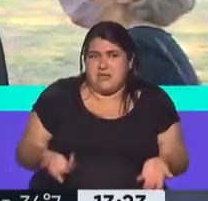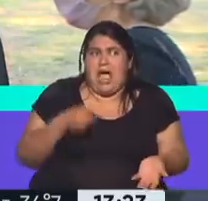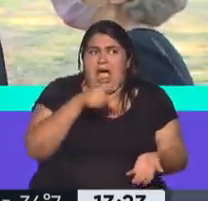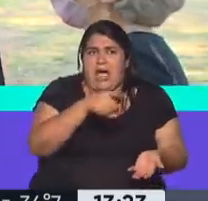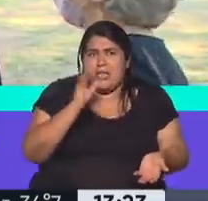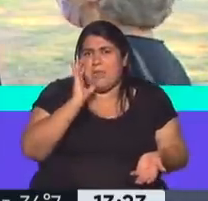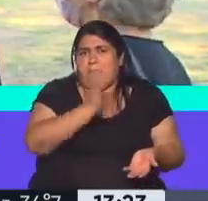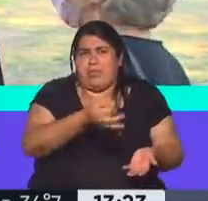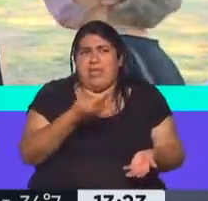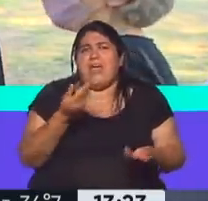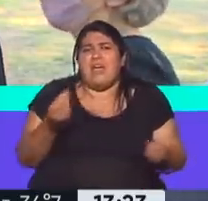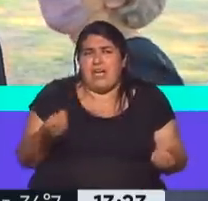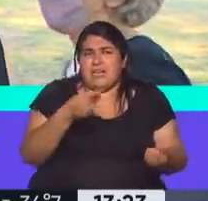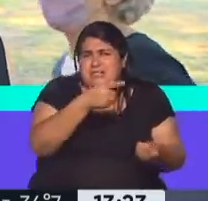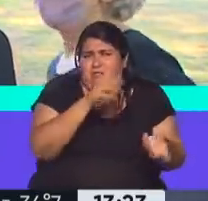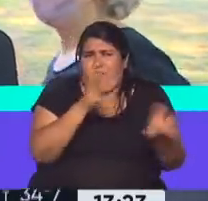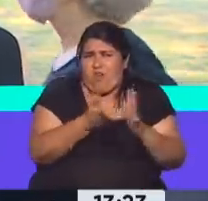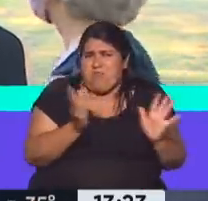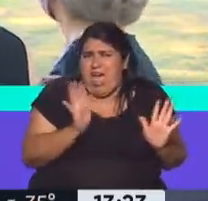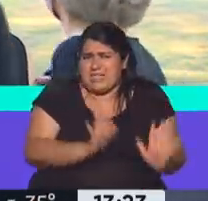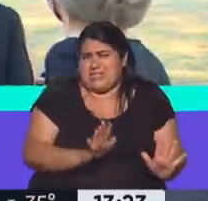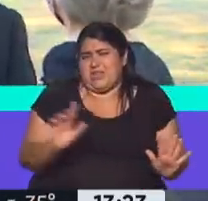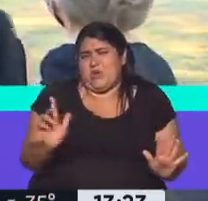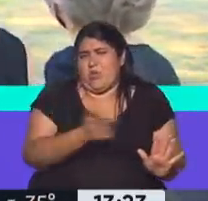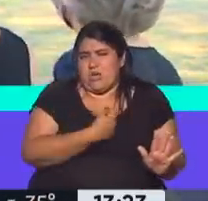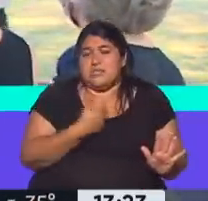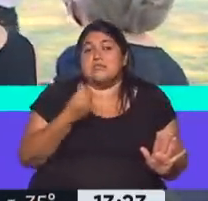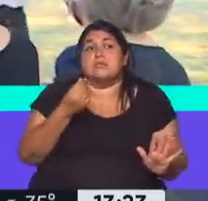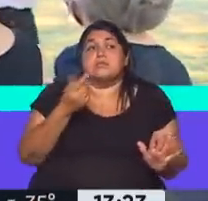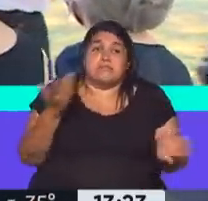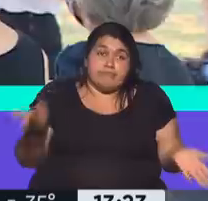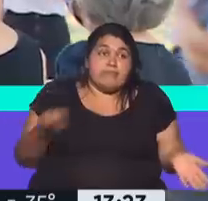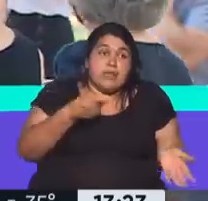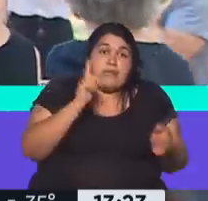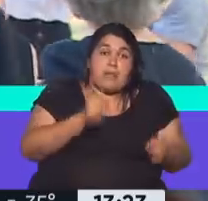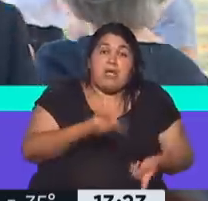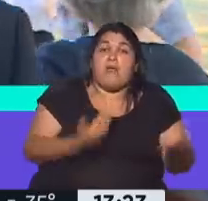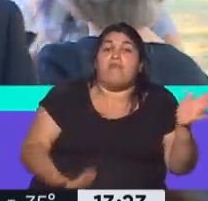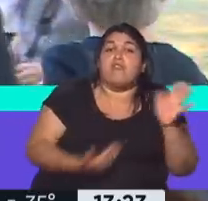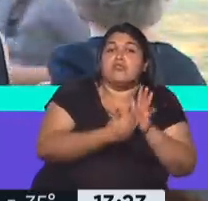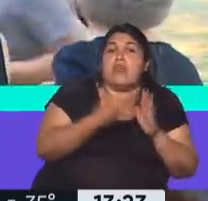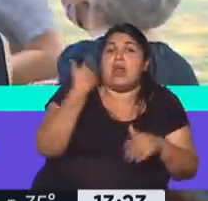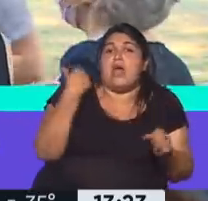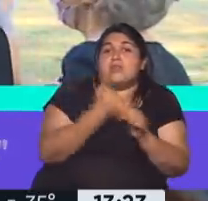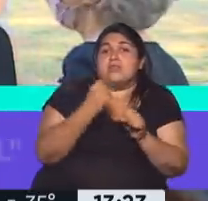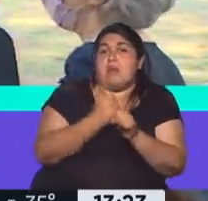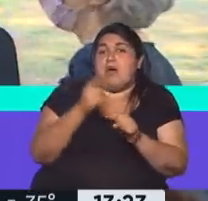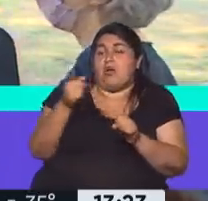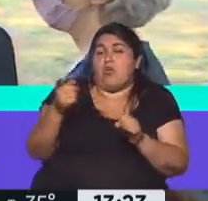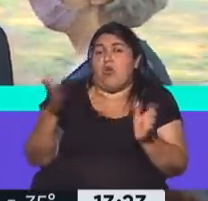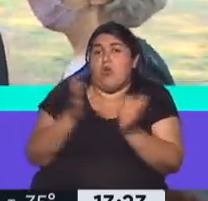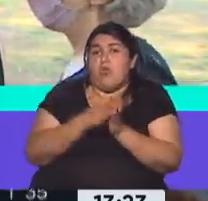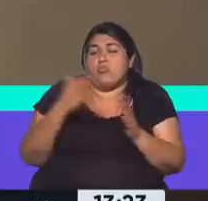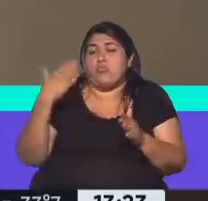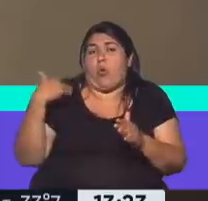nivel de estos personajes. Así que no me extraña para nada que un funcionario de Vidal haya dicho que querían tener una gestapo paralela. Es lo que